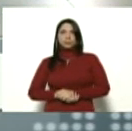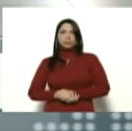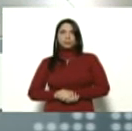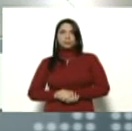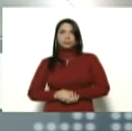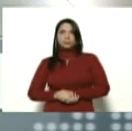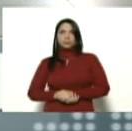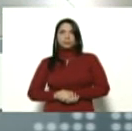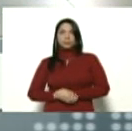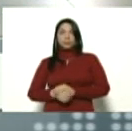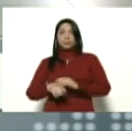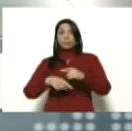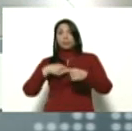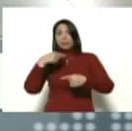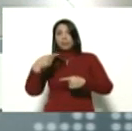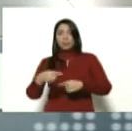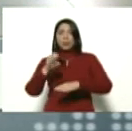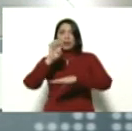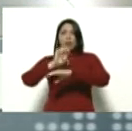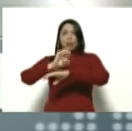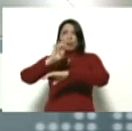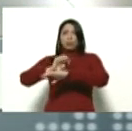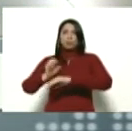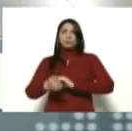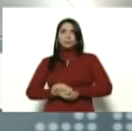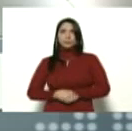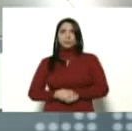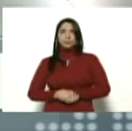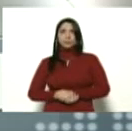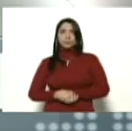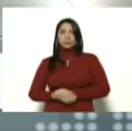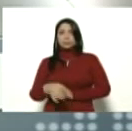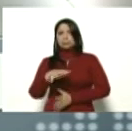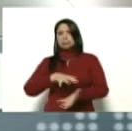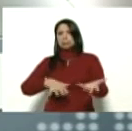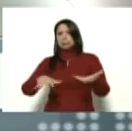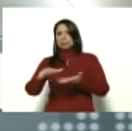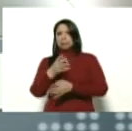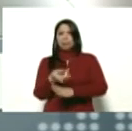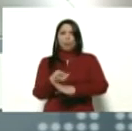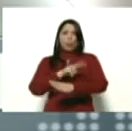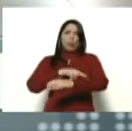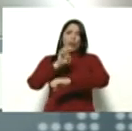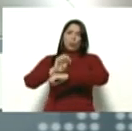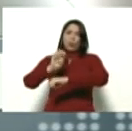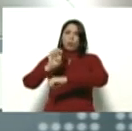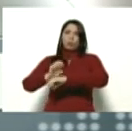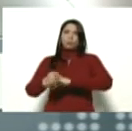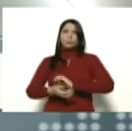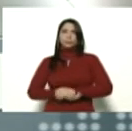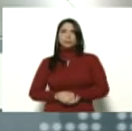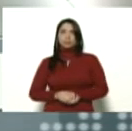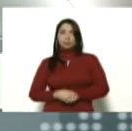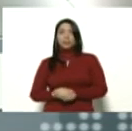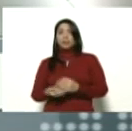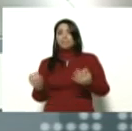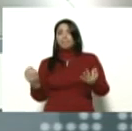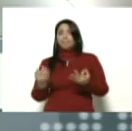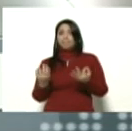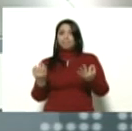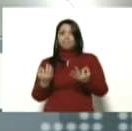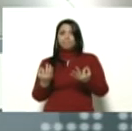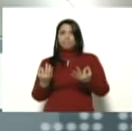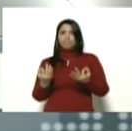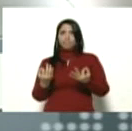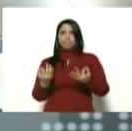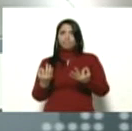Después viene Ecuador, desastre, Ecuador, desastre verdaderamente. Y aquí